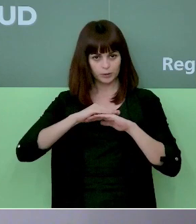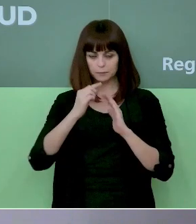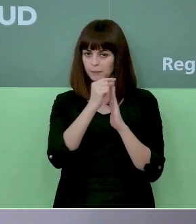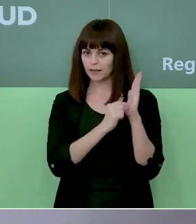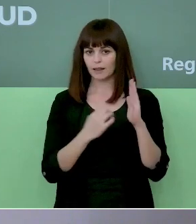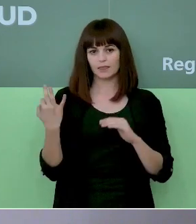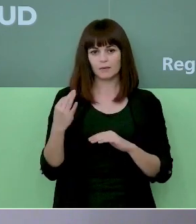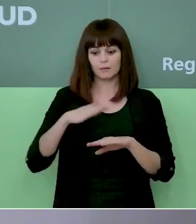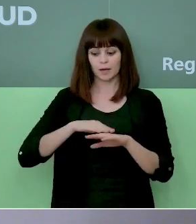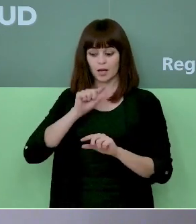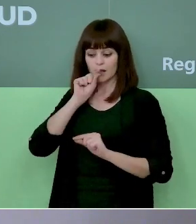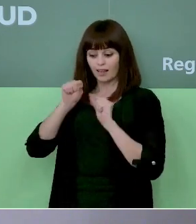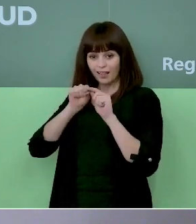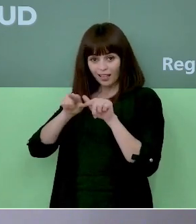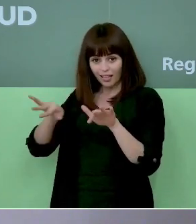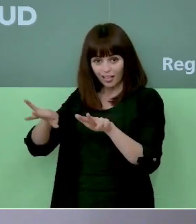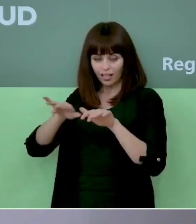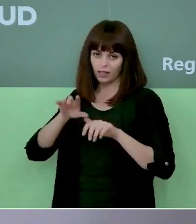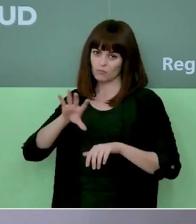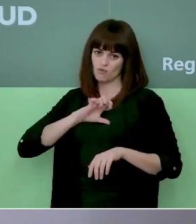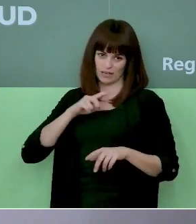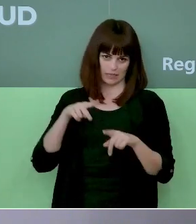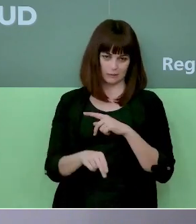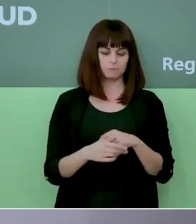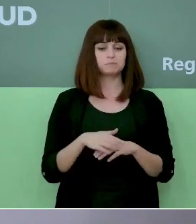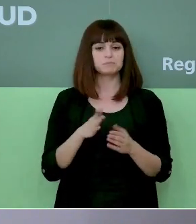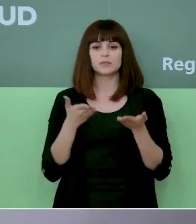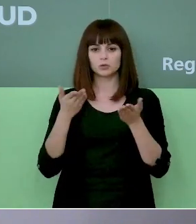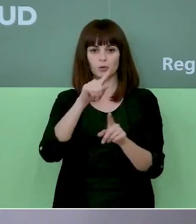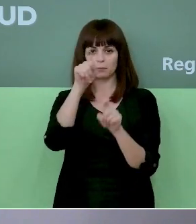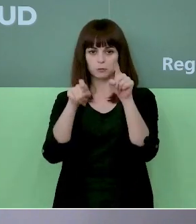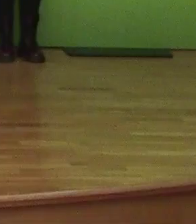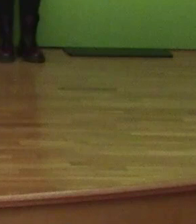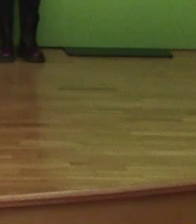para evitar el contagio. Y sin más, quedo a la disposición para posibles preguntas.